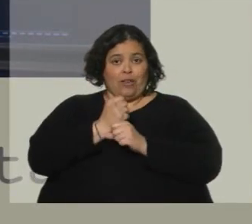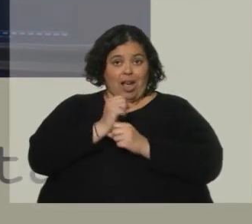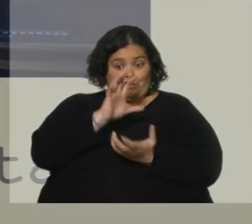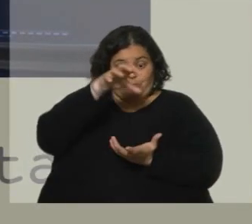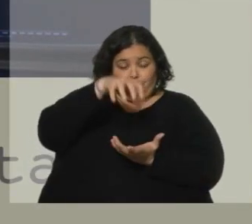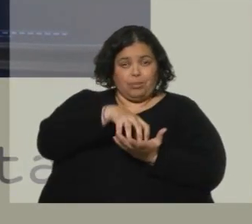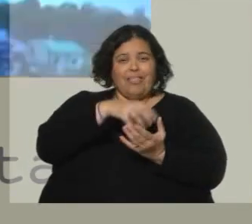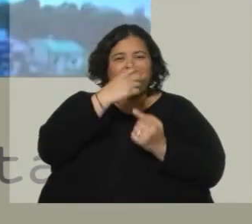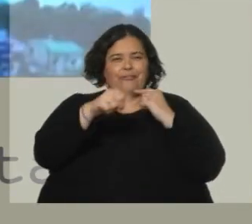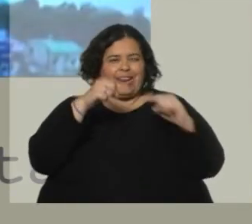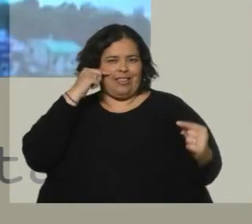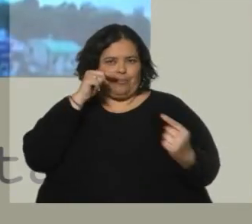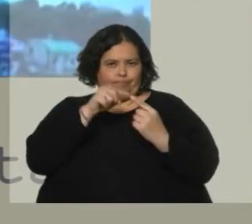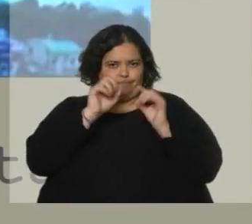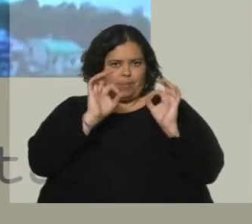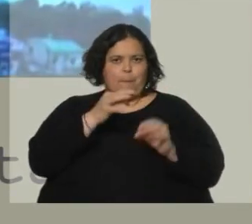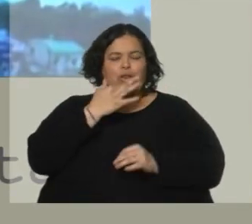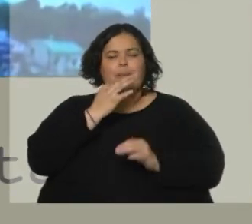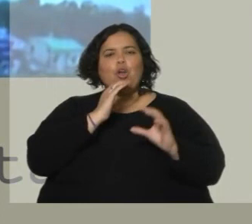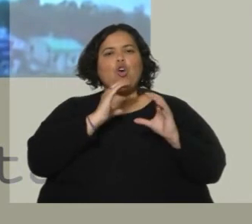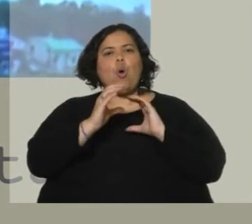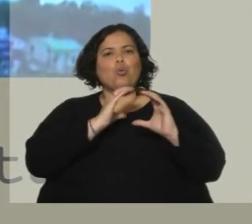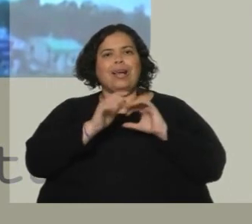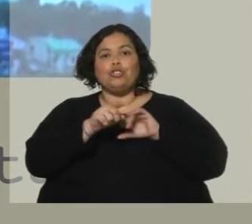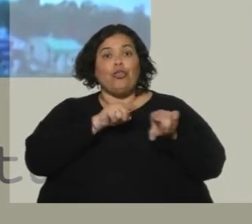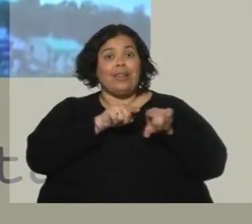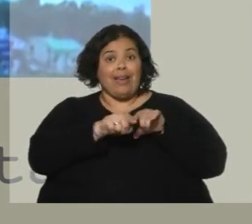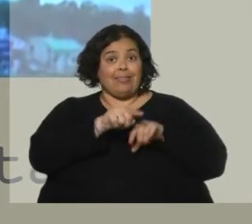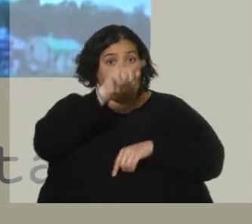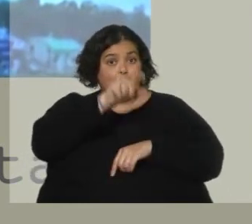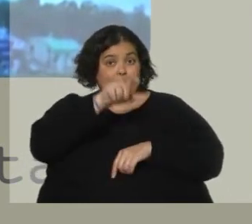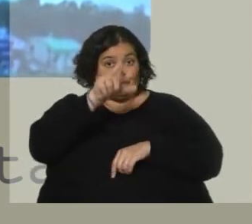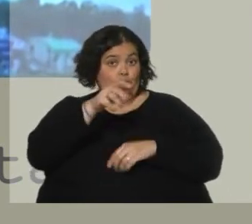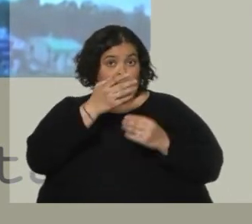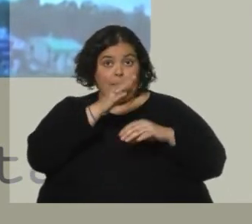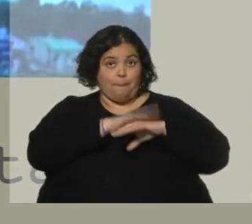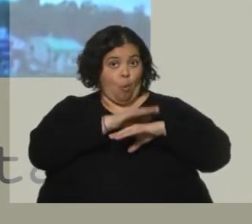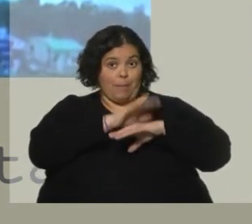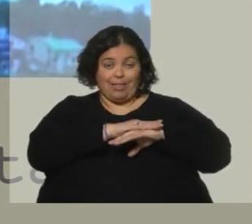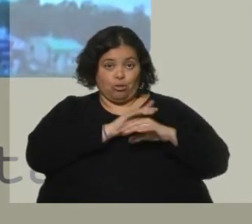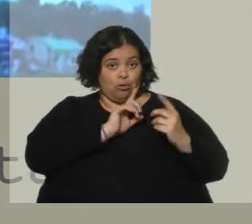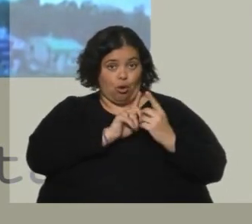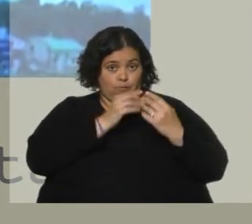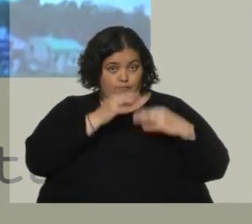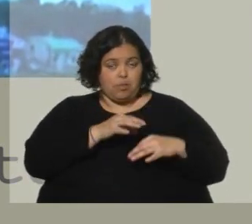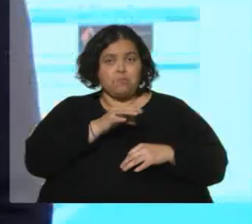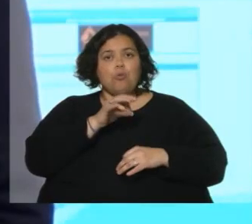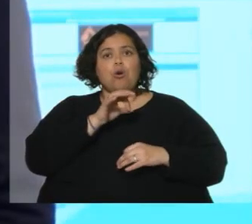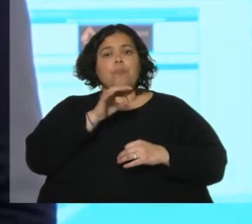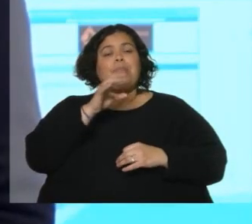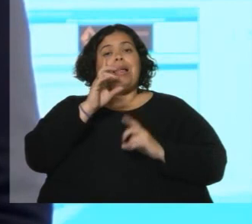Por una parte, en la comunicación directa con los usuarios, que tiene que ser en tiempo real, y también